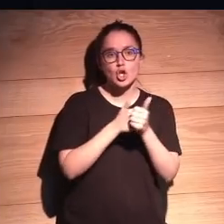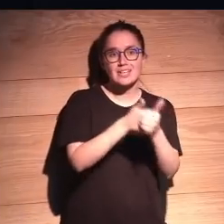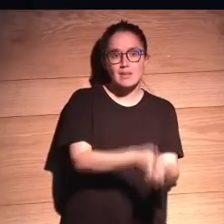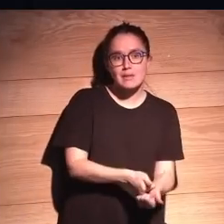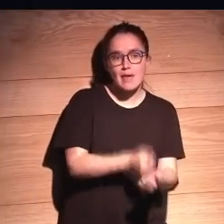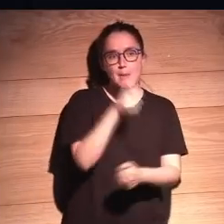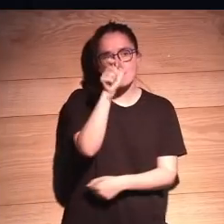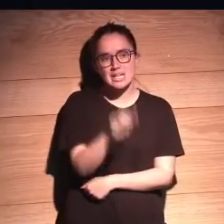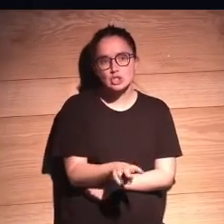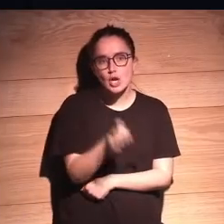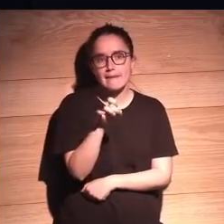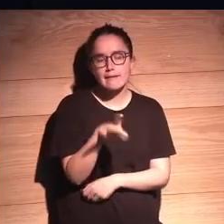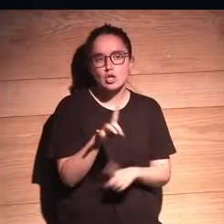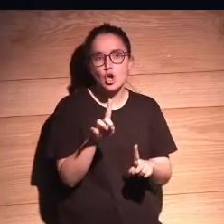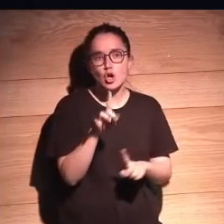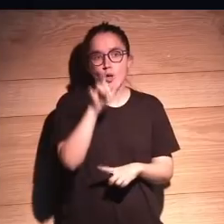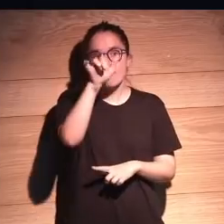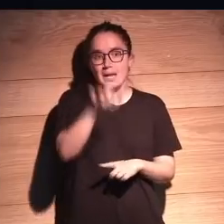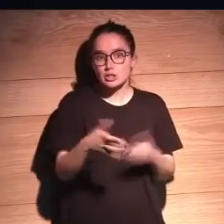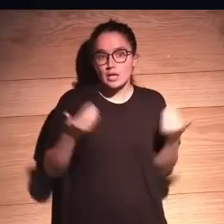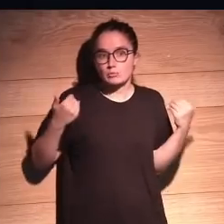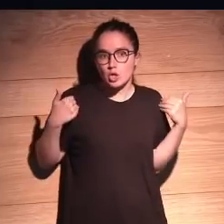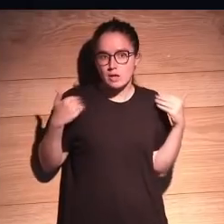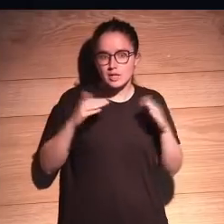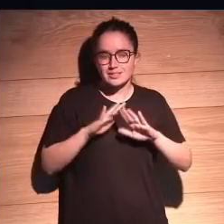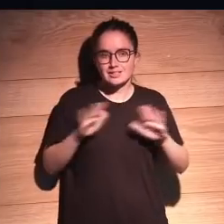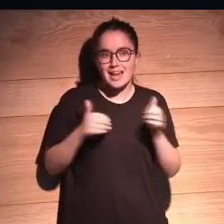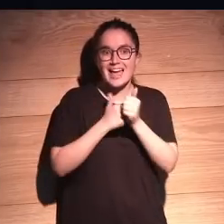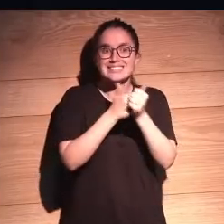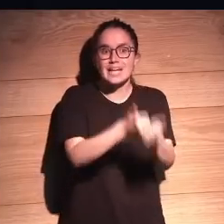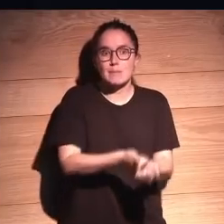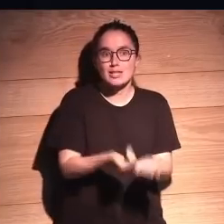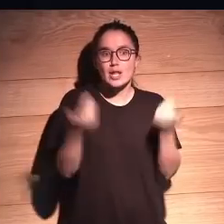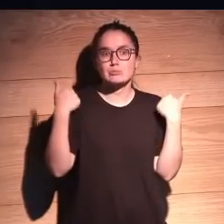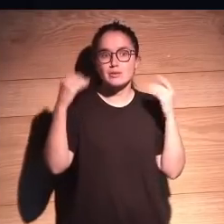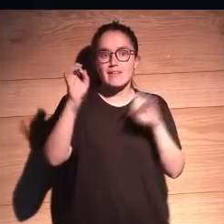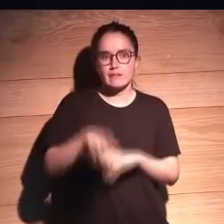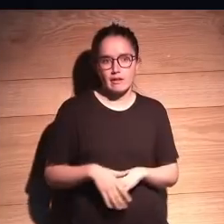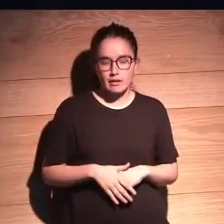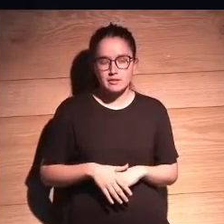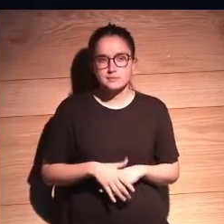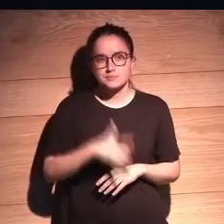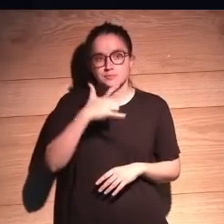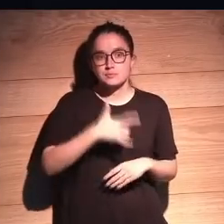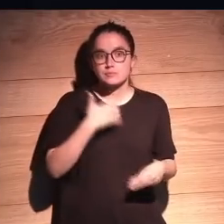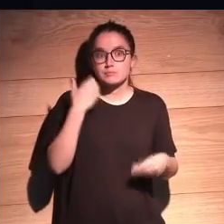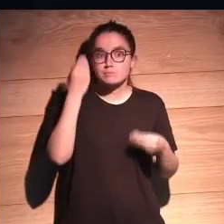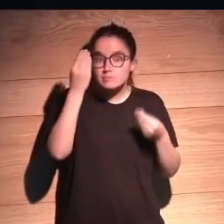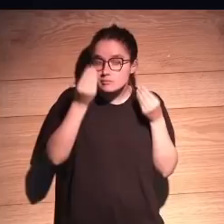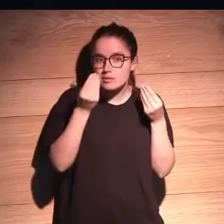fue la persona tal, fue la persona que fue responsable, la trazabilidad de la responsabilidad y yo creo que esa